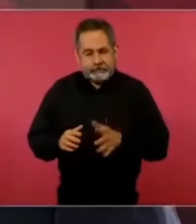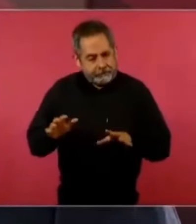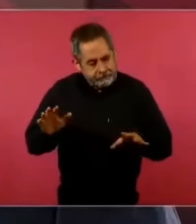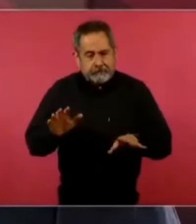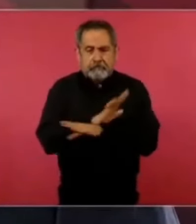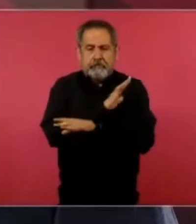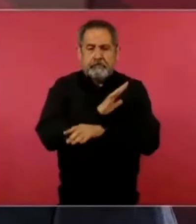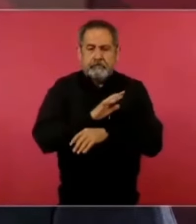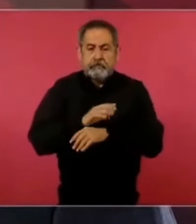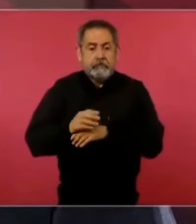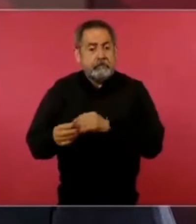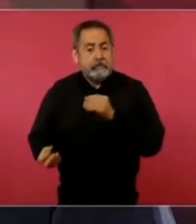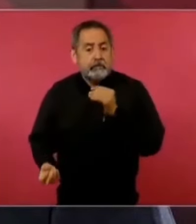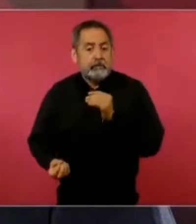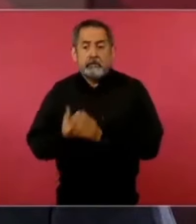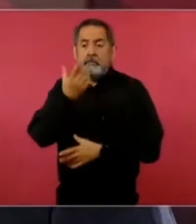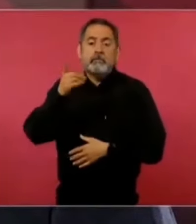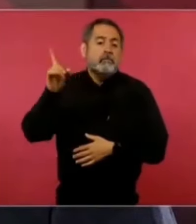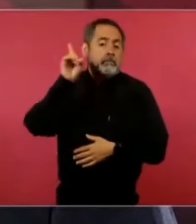tenga una mujer presidenta.